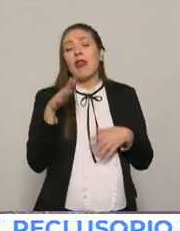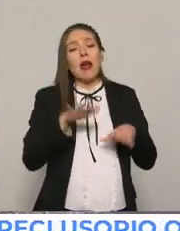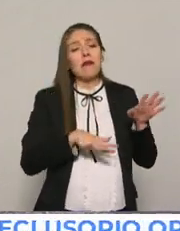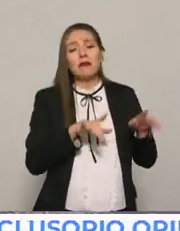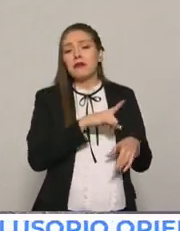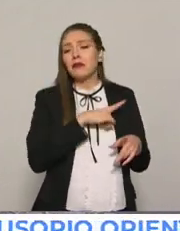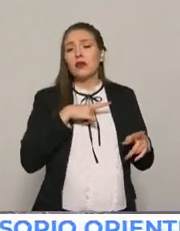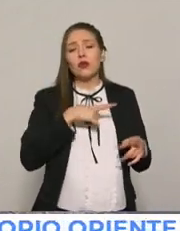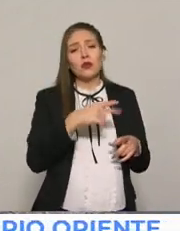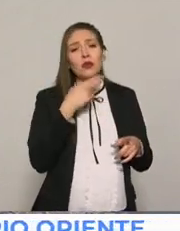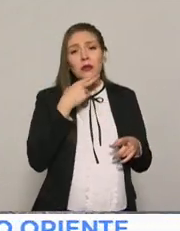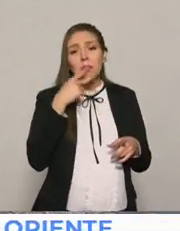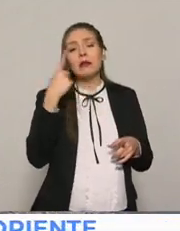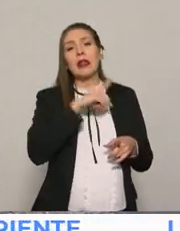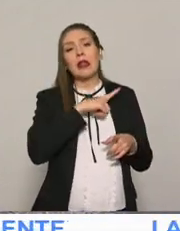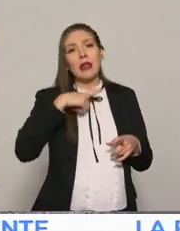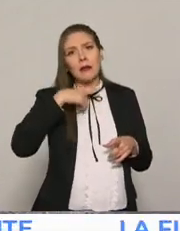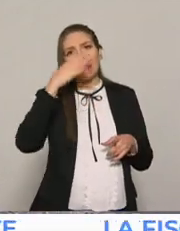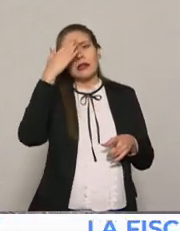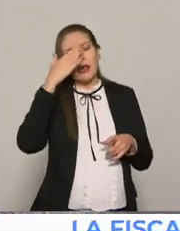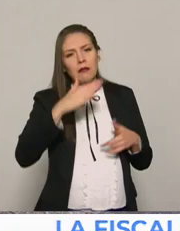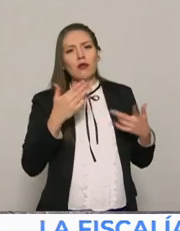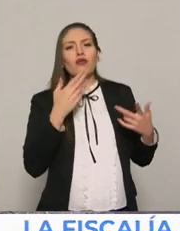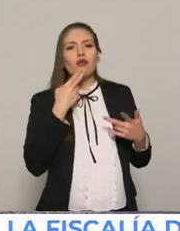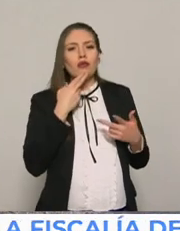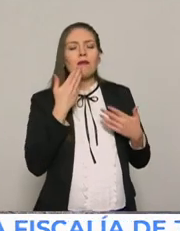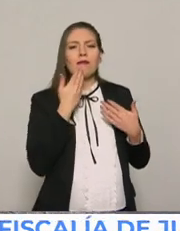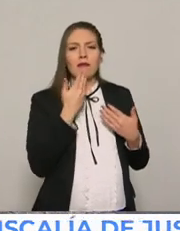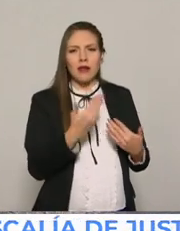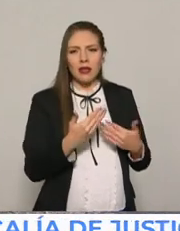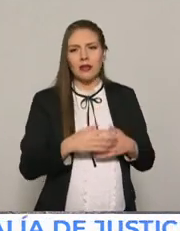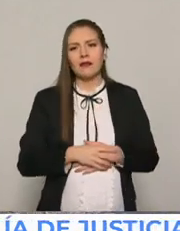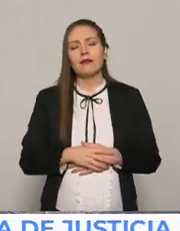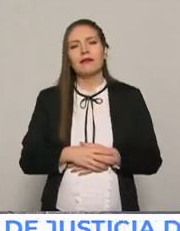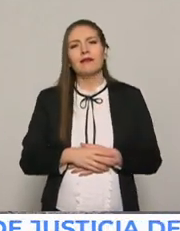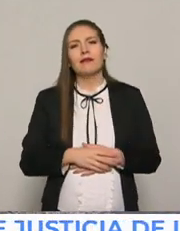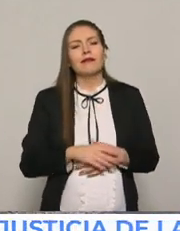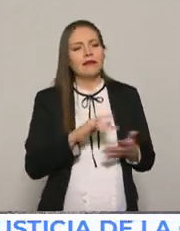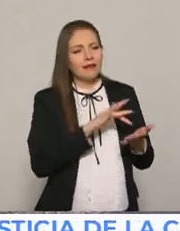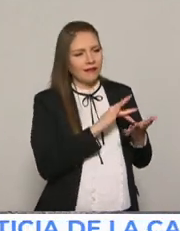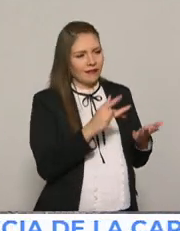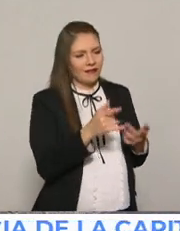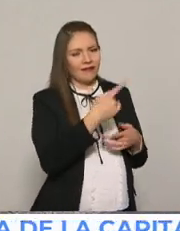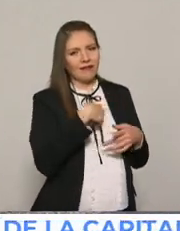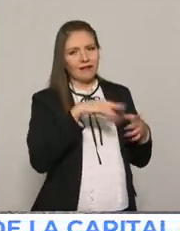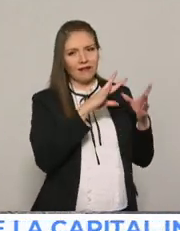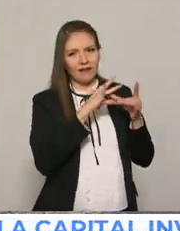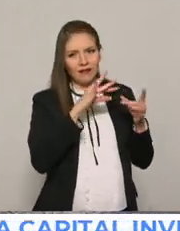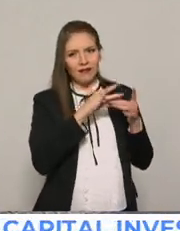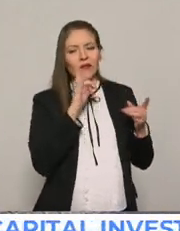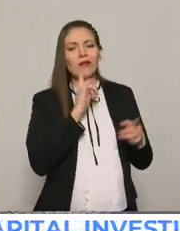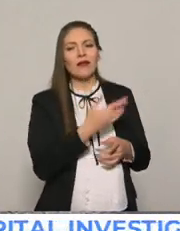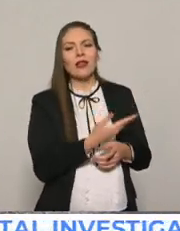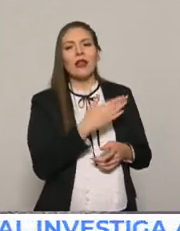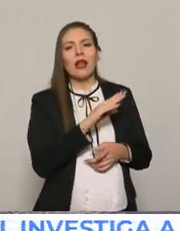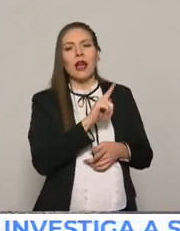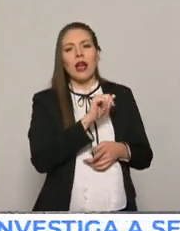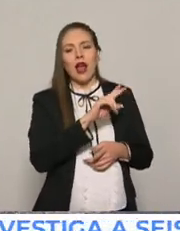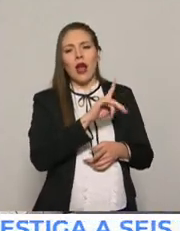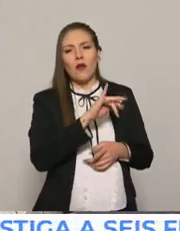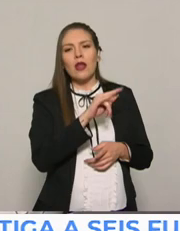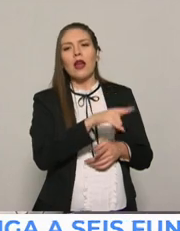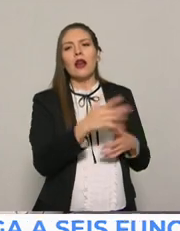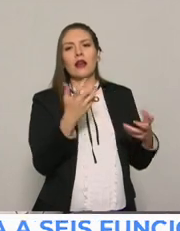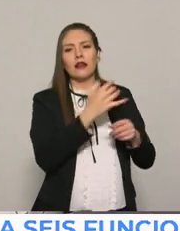que saberlas utilizar en beneficio. Así es. Bueno, pues muchísimas gracias por esta gran reflexión. Ella es Claudia Pedraza, investigadora de la Facultad